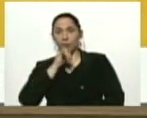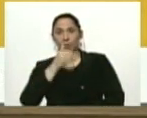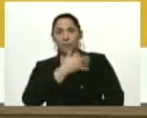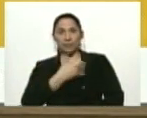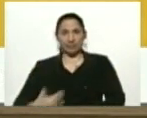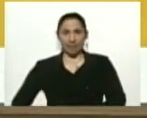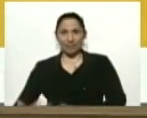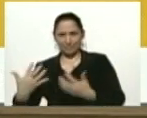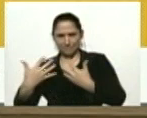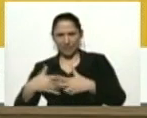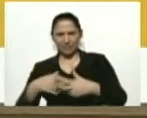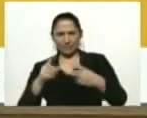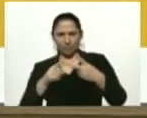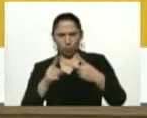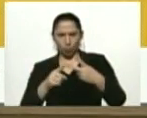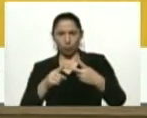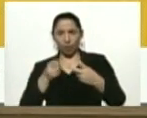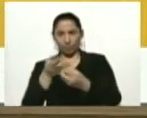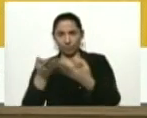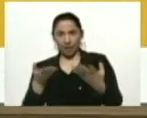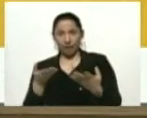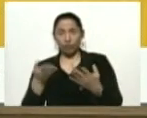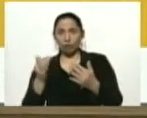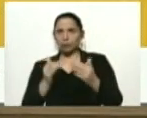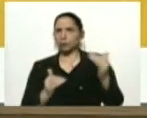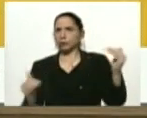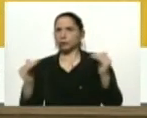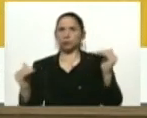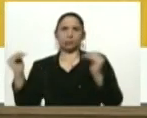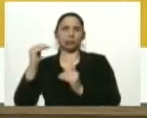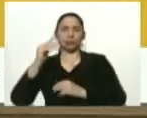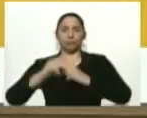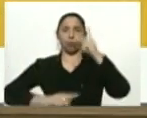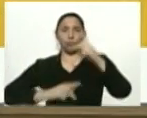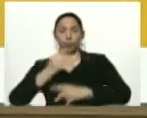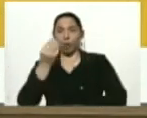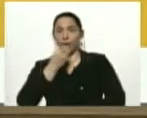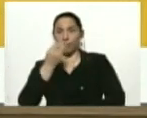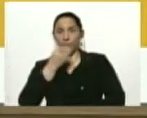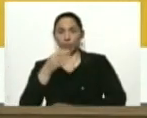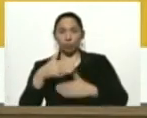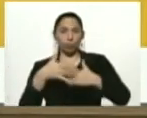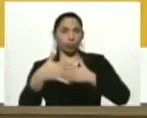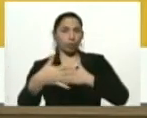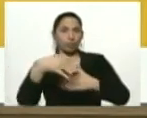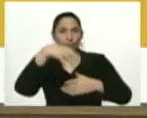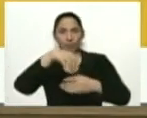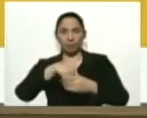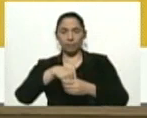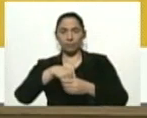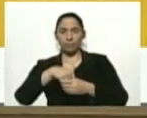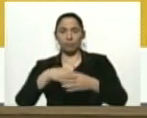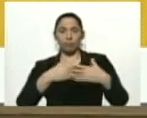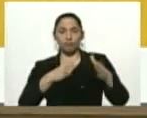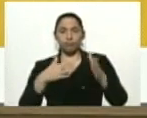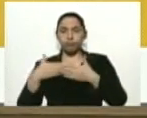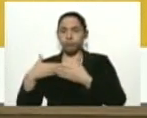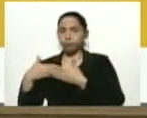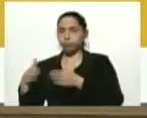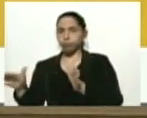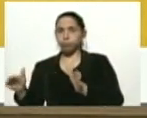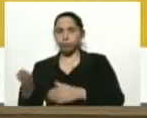que ellos han triplicado la producción de alimentos durante la pandemia. Han garantizado